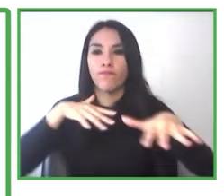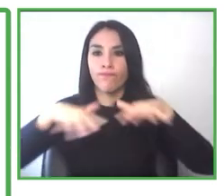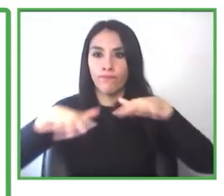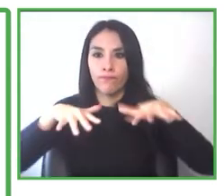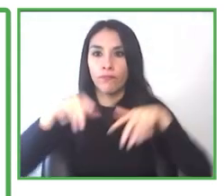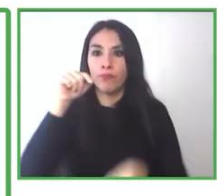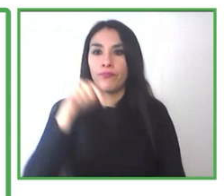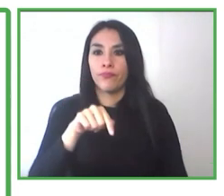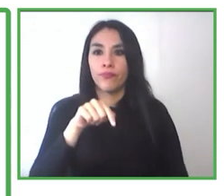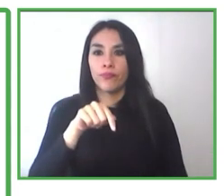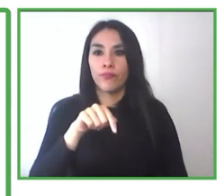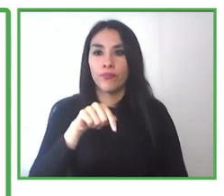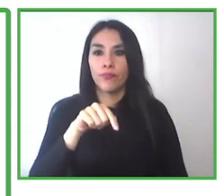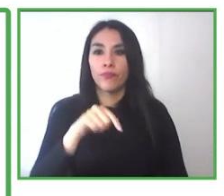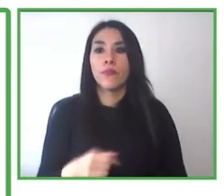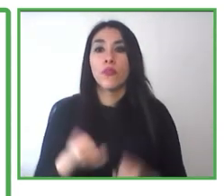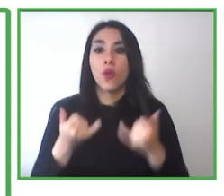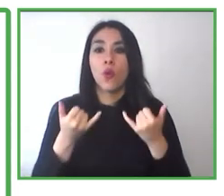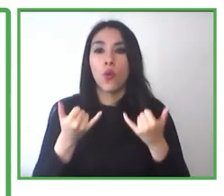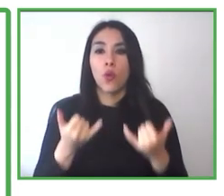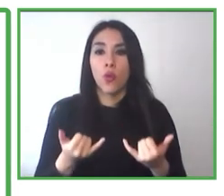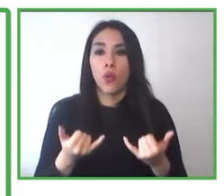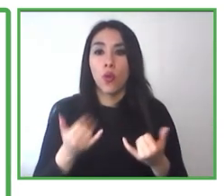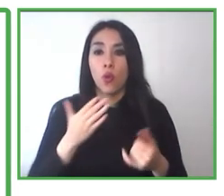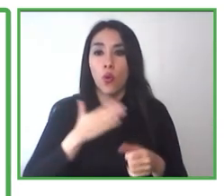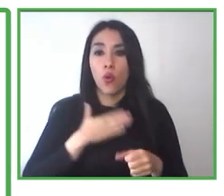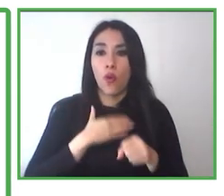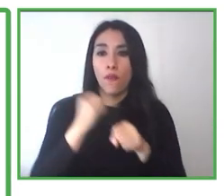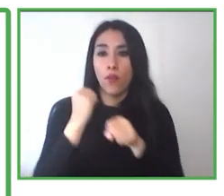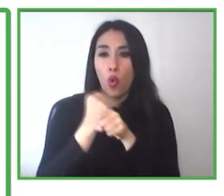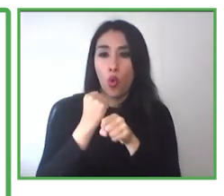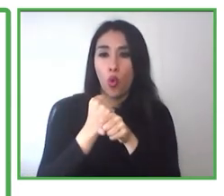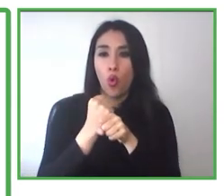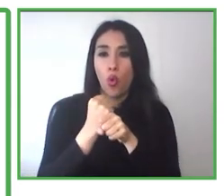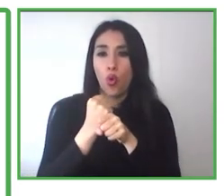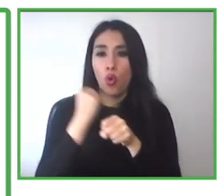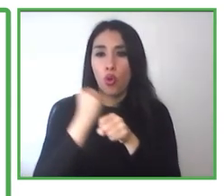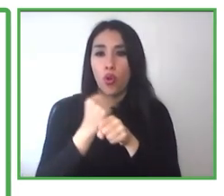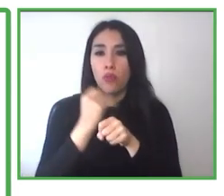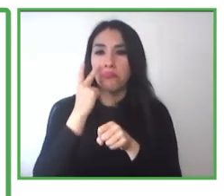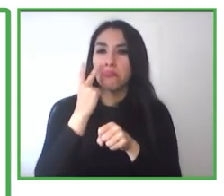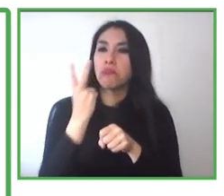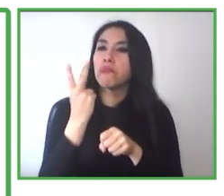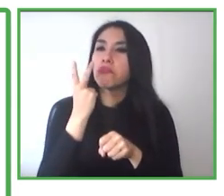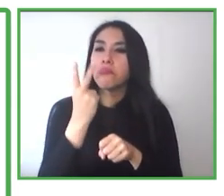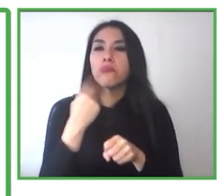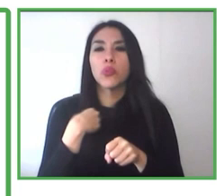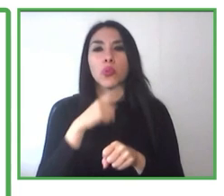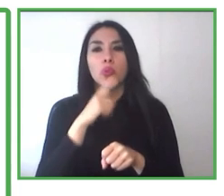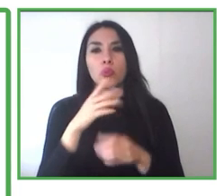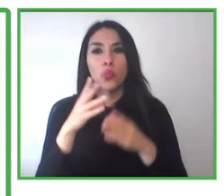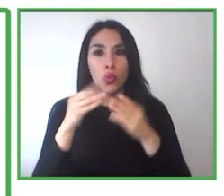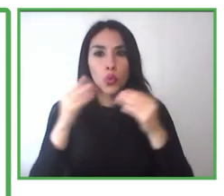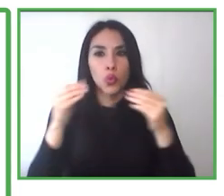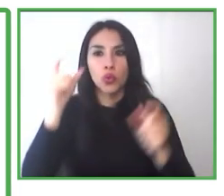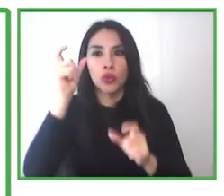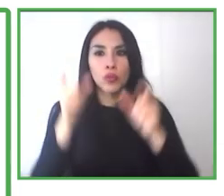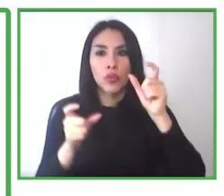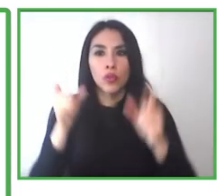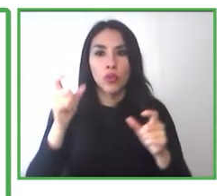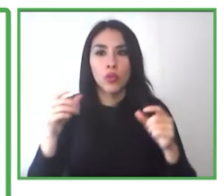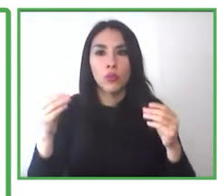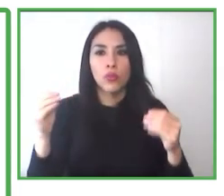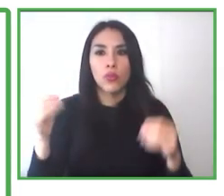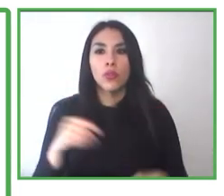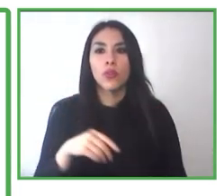los mismos trabajadores del Departamento de Empleo en que asistían muchas personas con discapacidad en la búsqueda de empleo, pero no existía